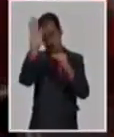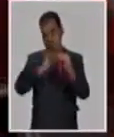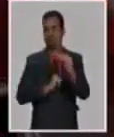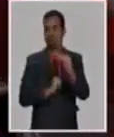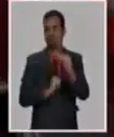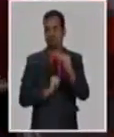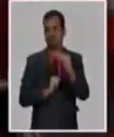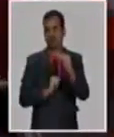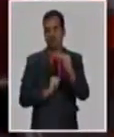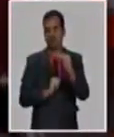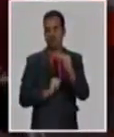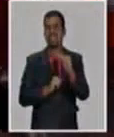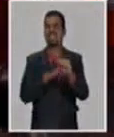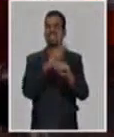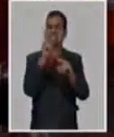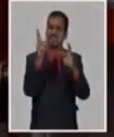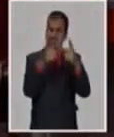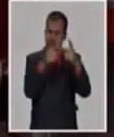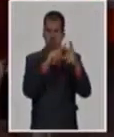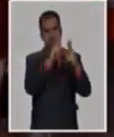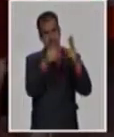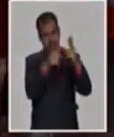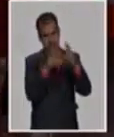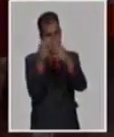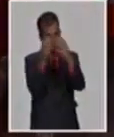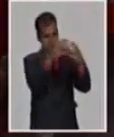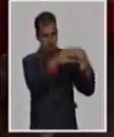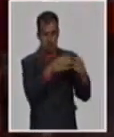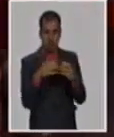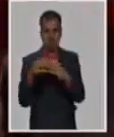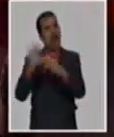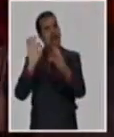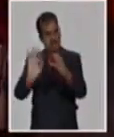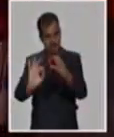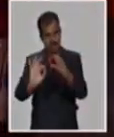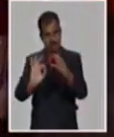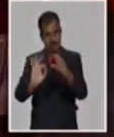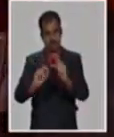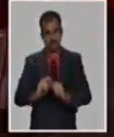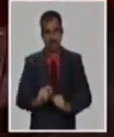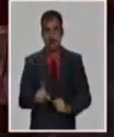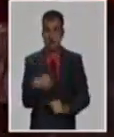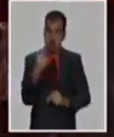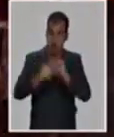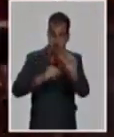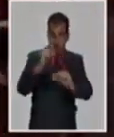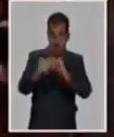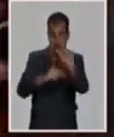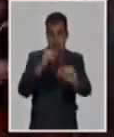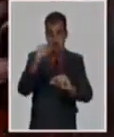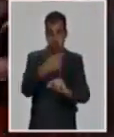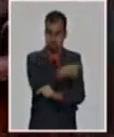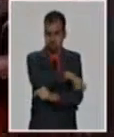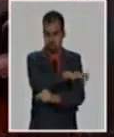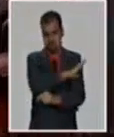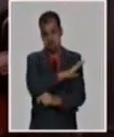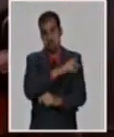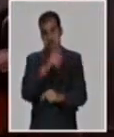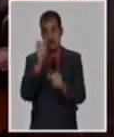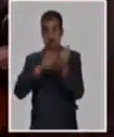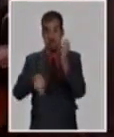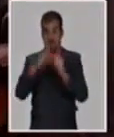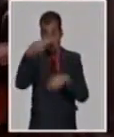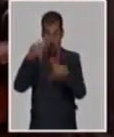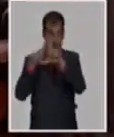segundo estrato, el tercer estrato, pero así, con esa estratificación, se puede ir cubriendo todas las provincias del